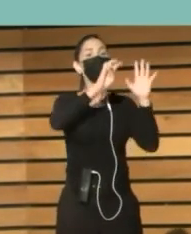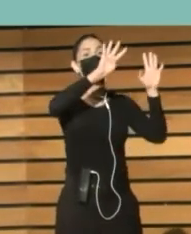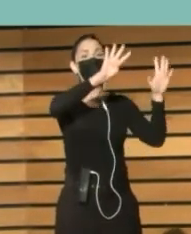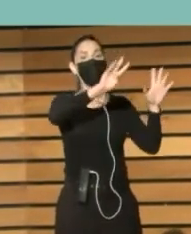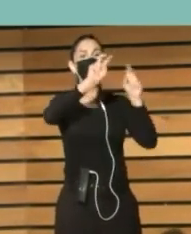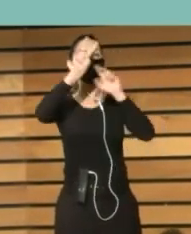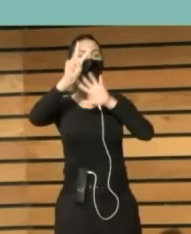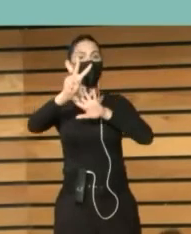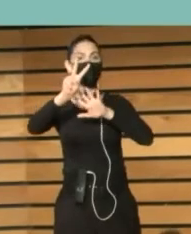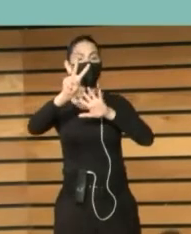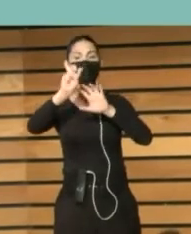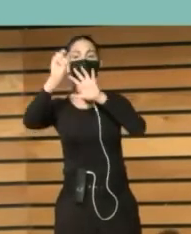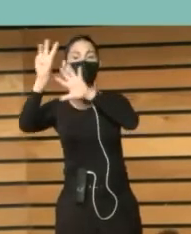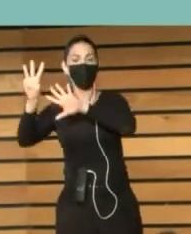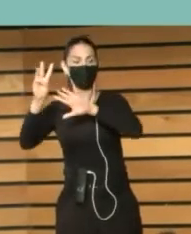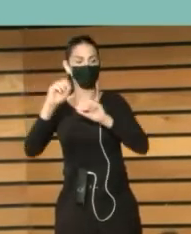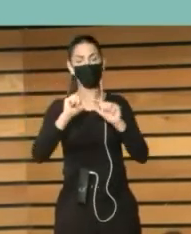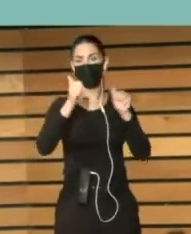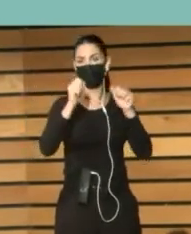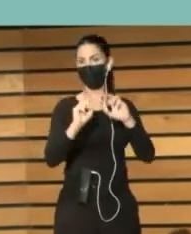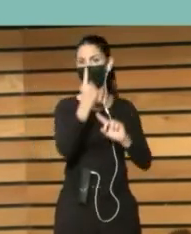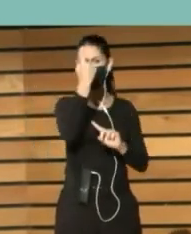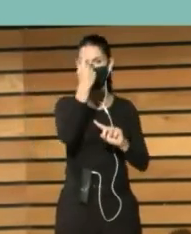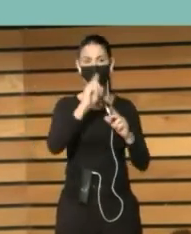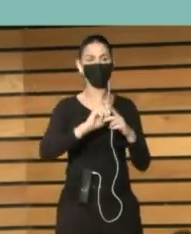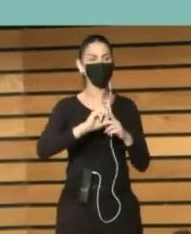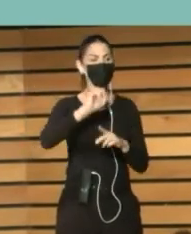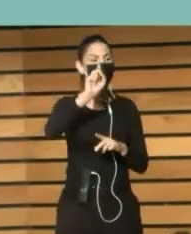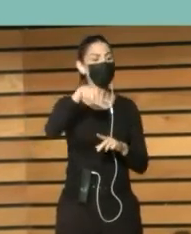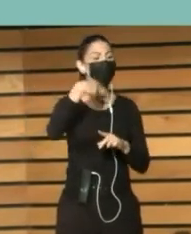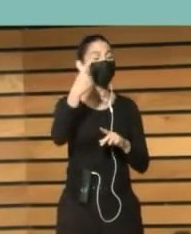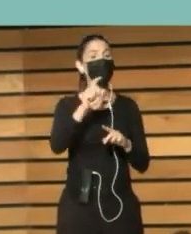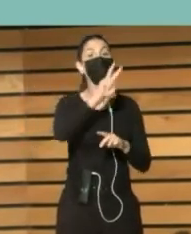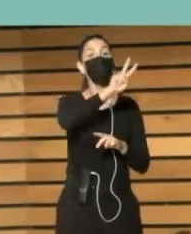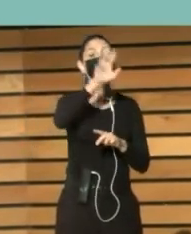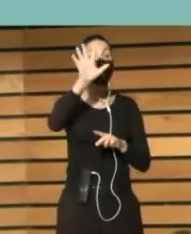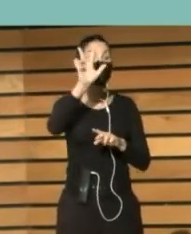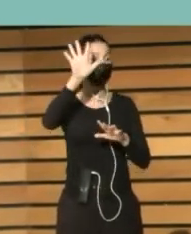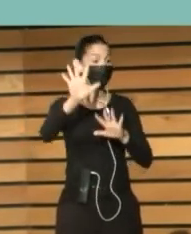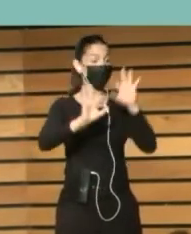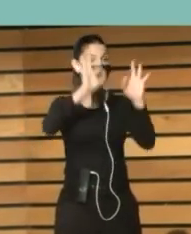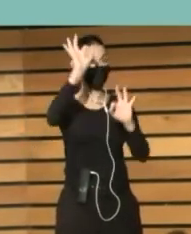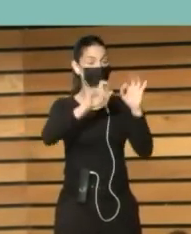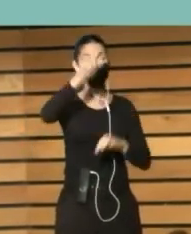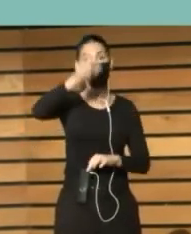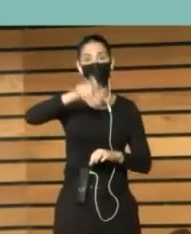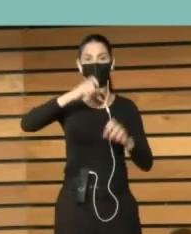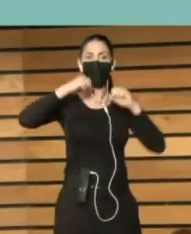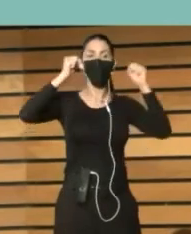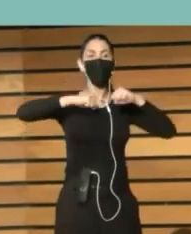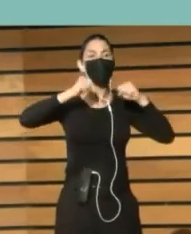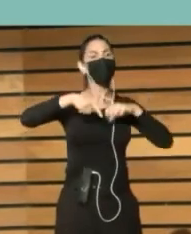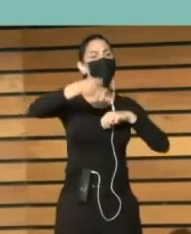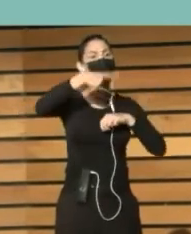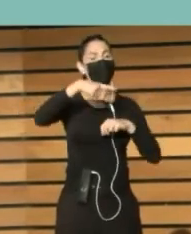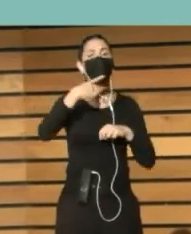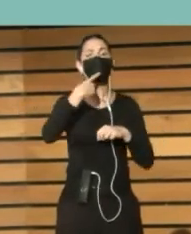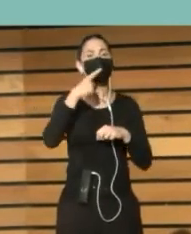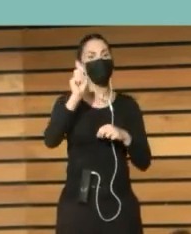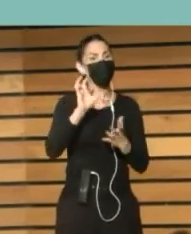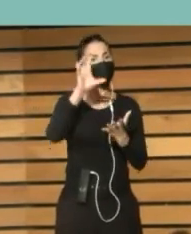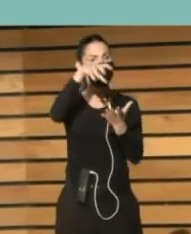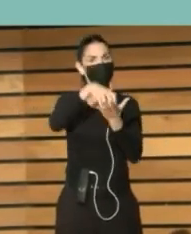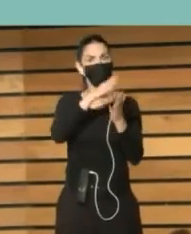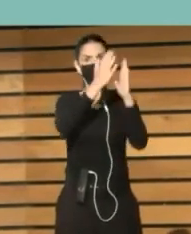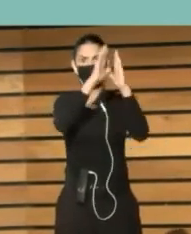La primera vez Lo hizo en el 78 Y el 25% De la población adulta Decía que había usado La biblioteca